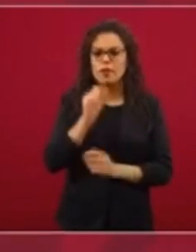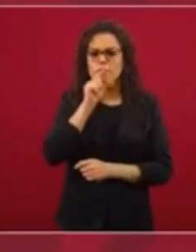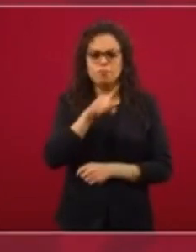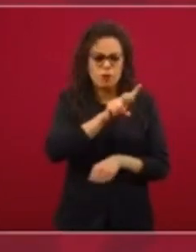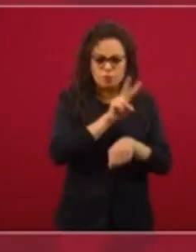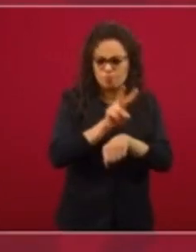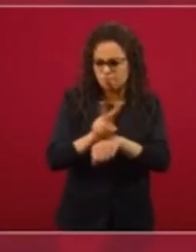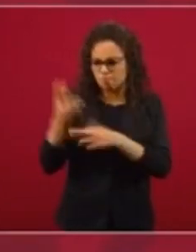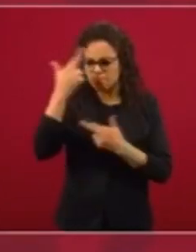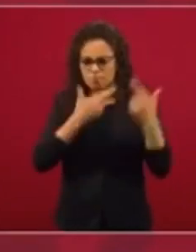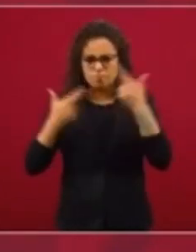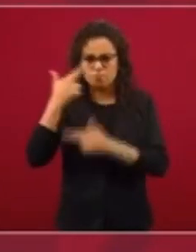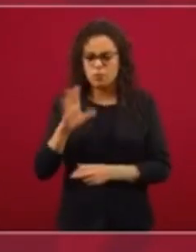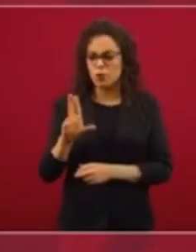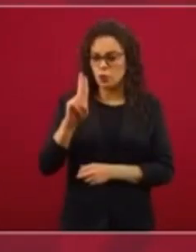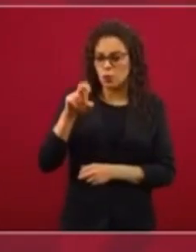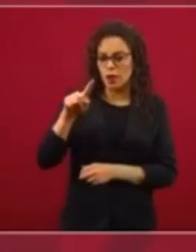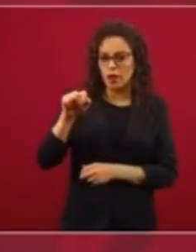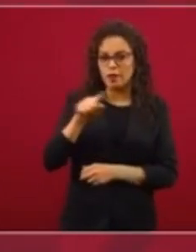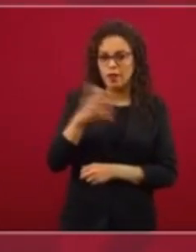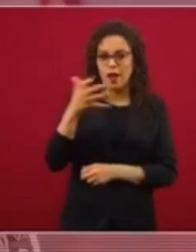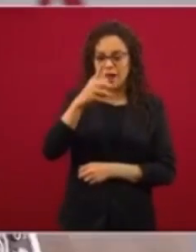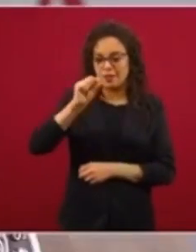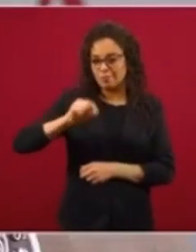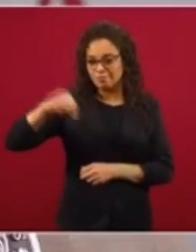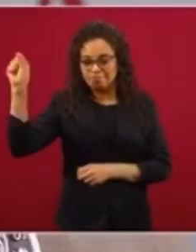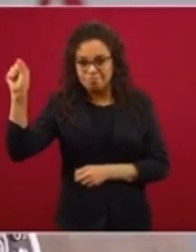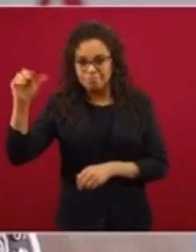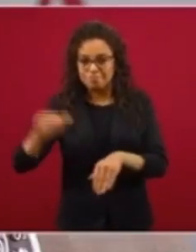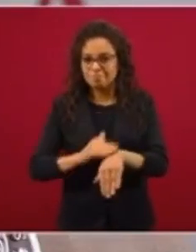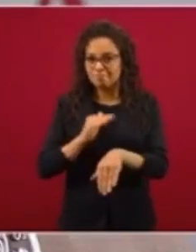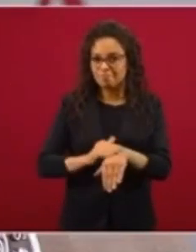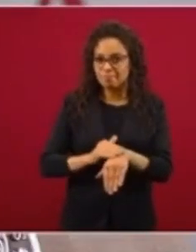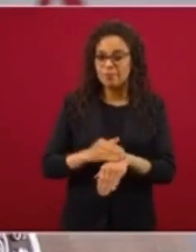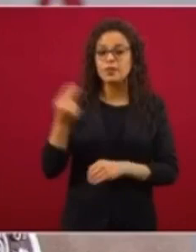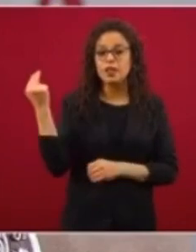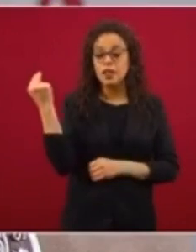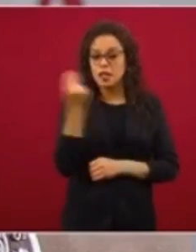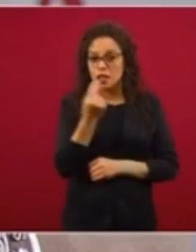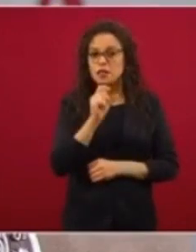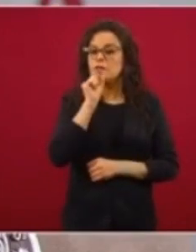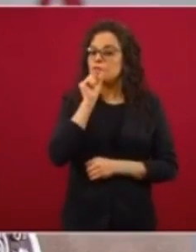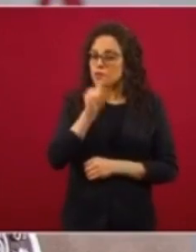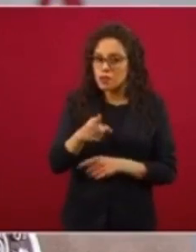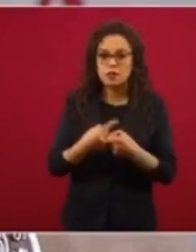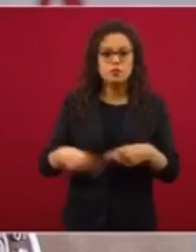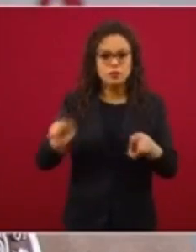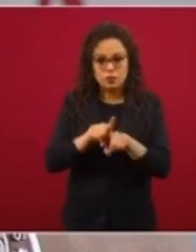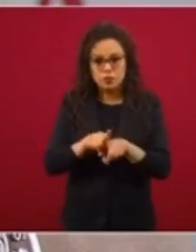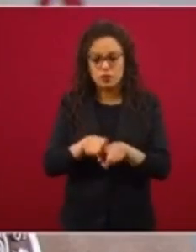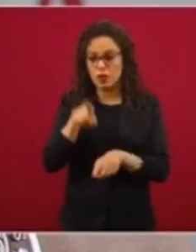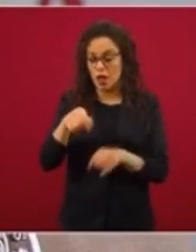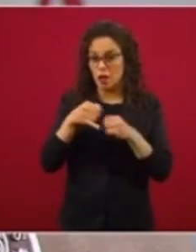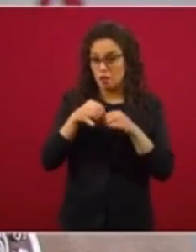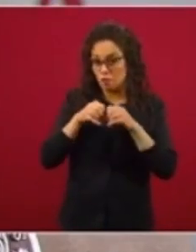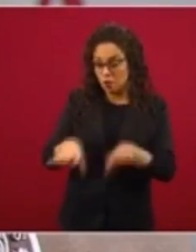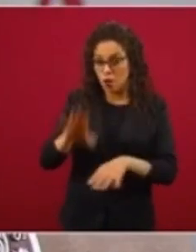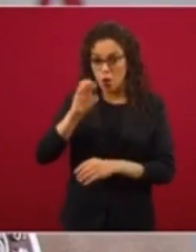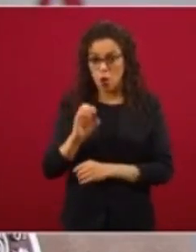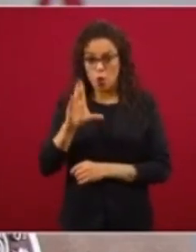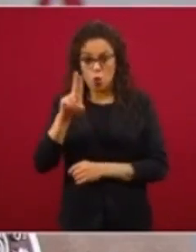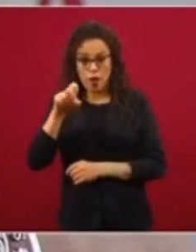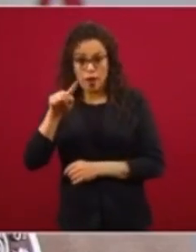pusiera algún distintivo en donde se señale que esa información o esas cuentas están